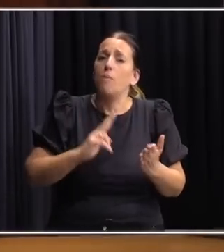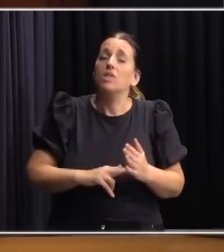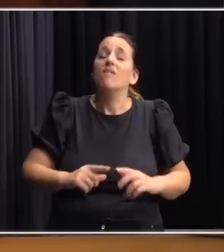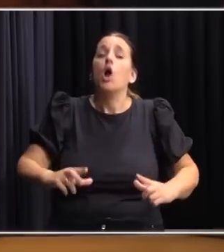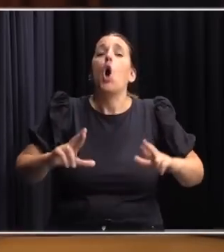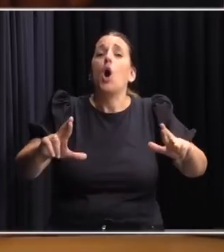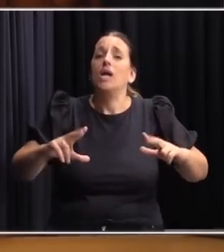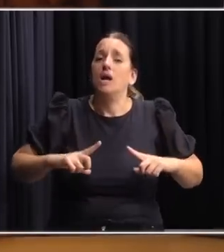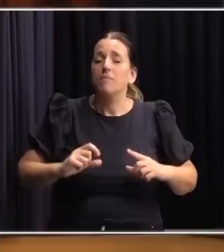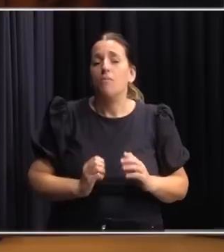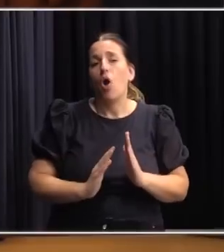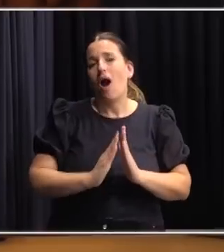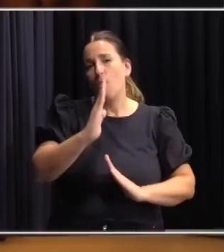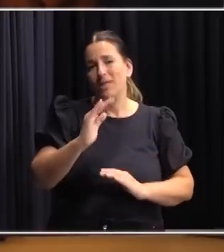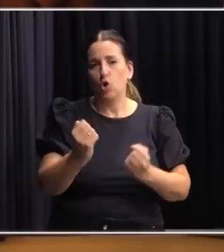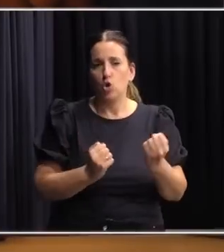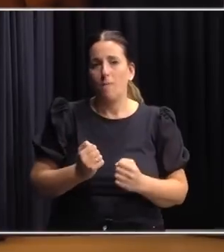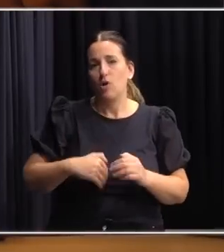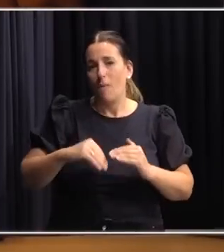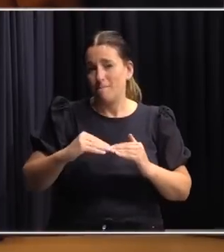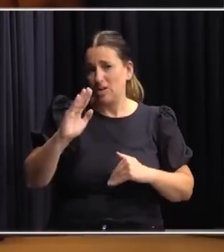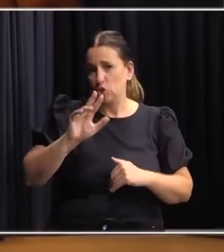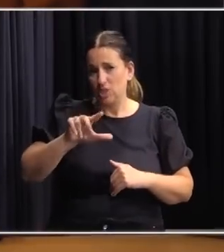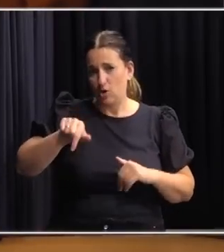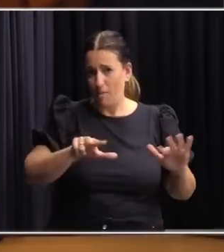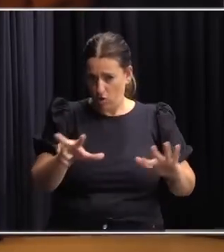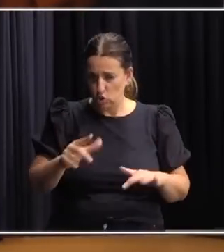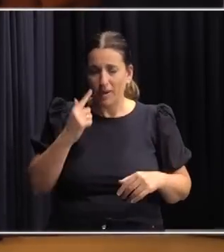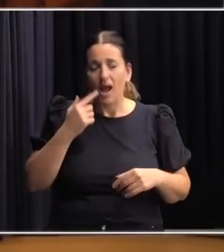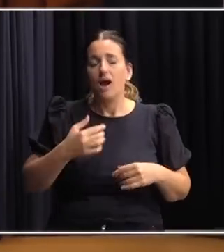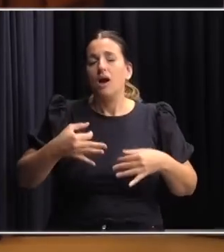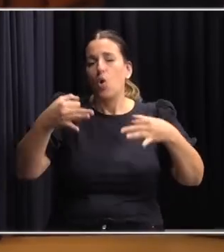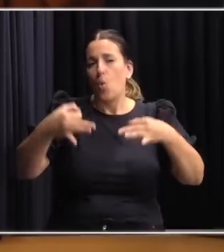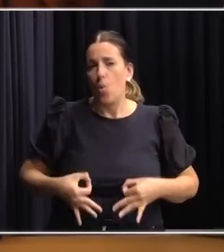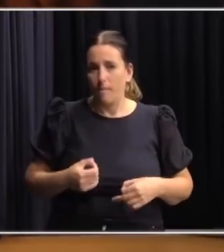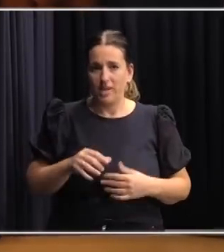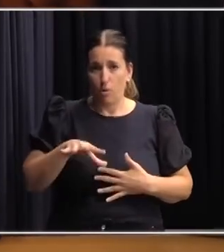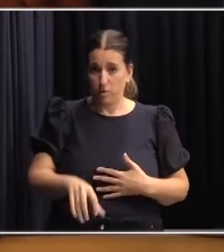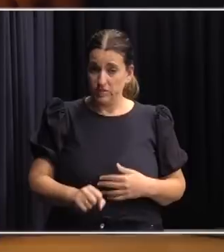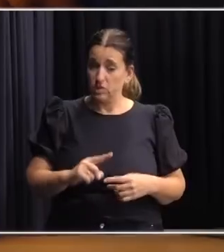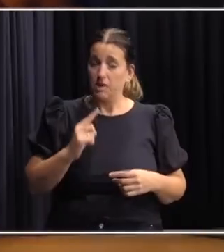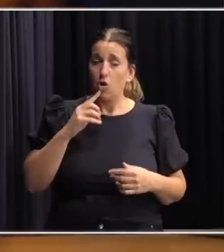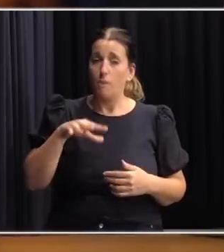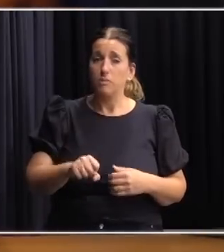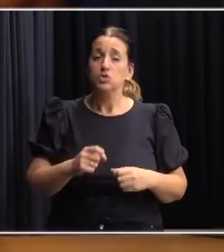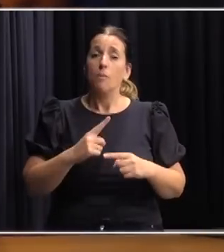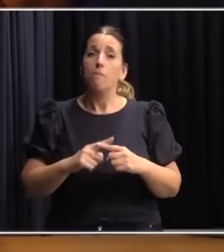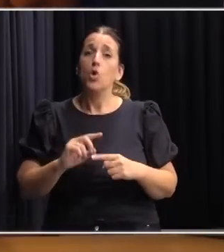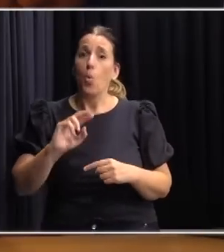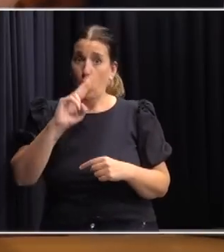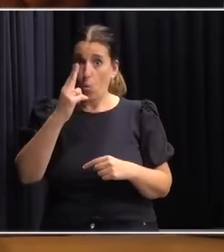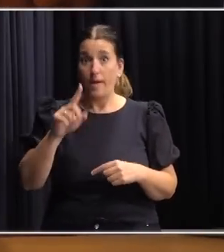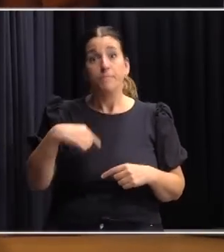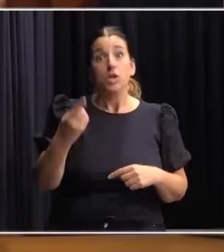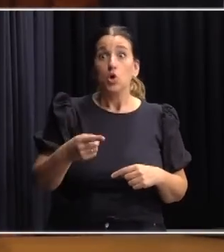,8 y sé que este gobierno va a cumplir con ese compromiso también uno que está explícitamente en el compromiso por el país y el otro que aún